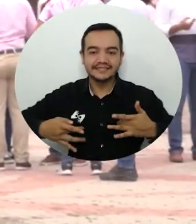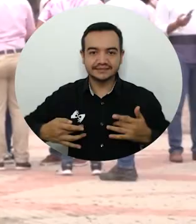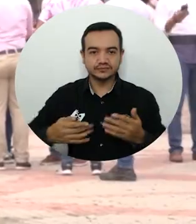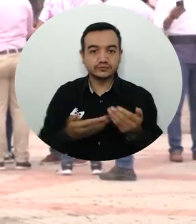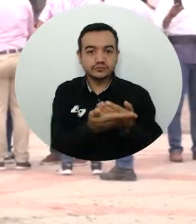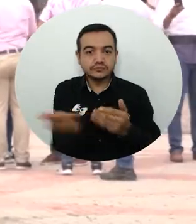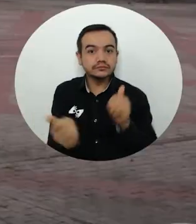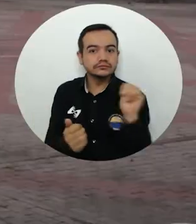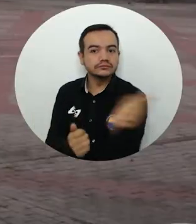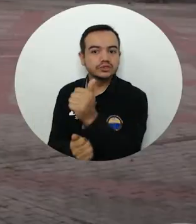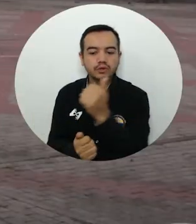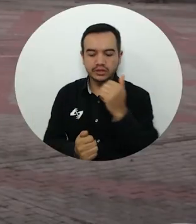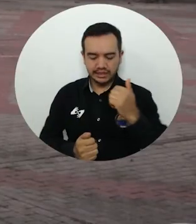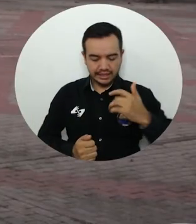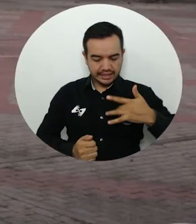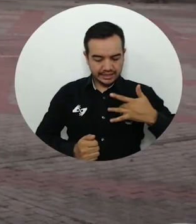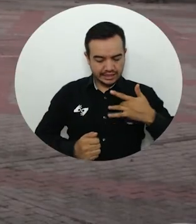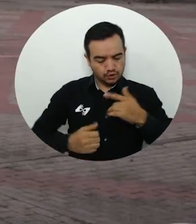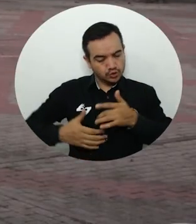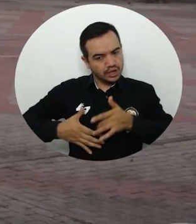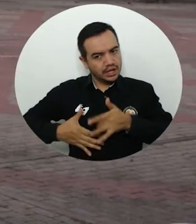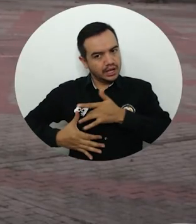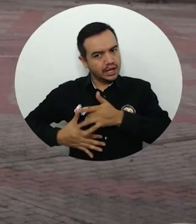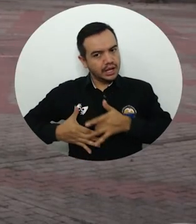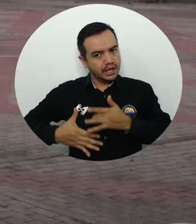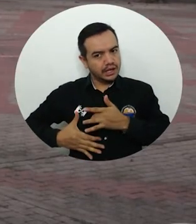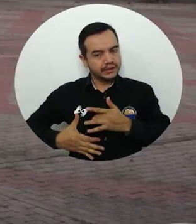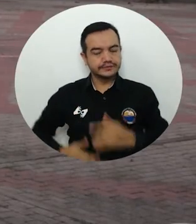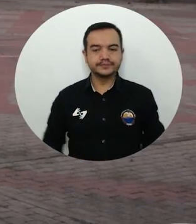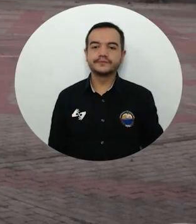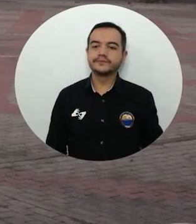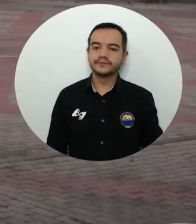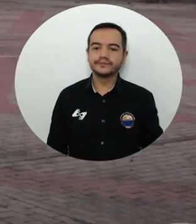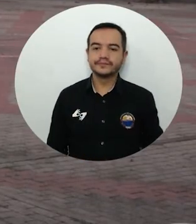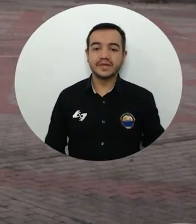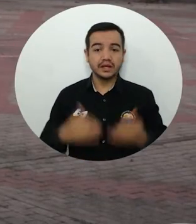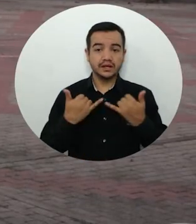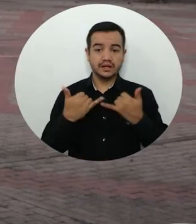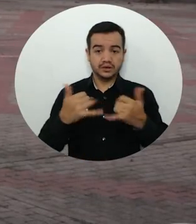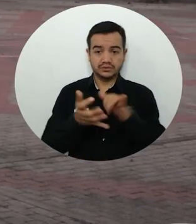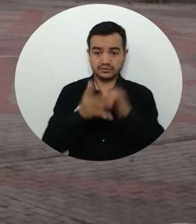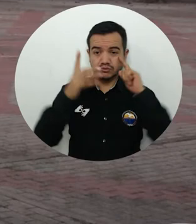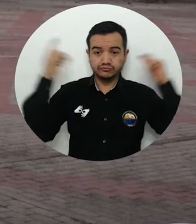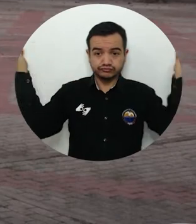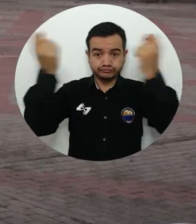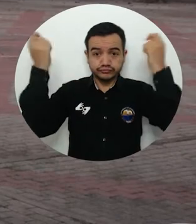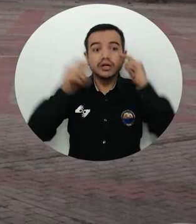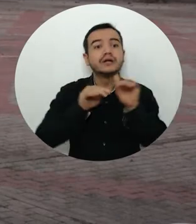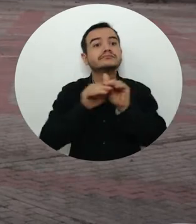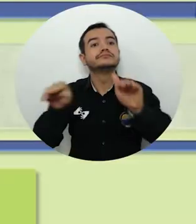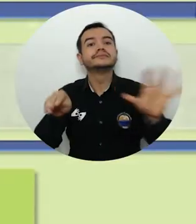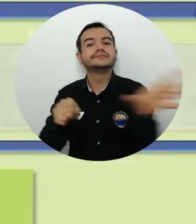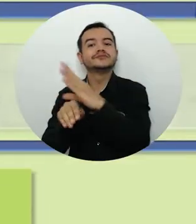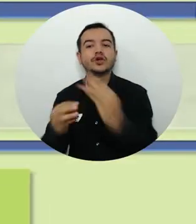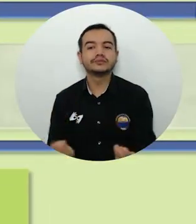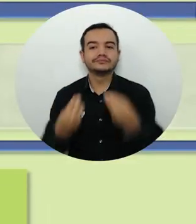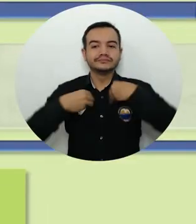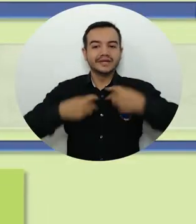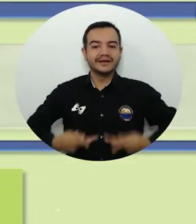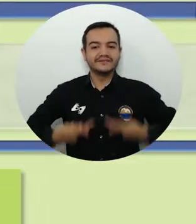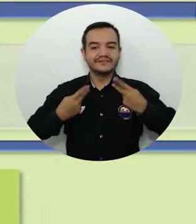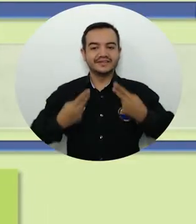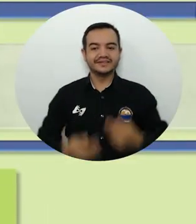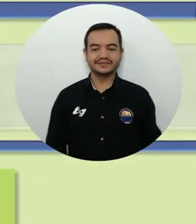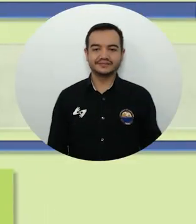haga el autoexamen. En este día nos unimos todos en esta campaña para un buen bienestar para nosotros. La Alma